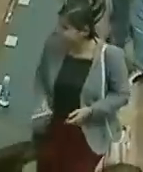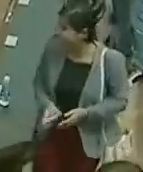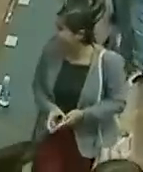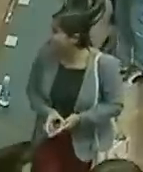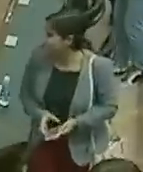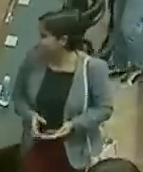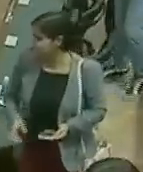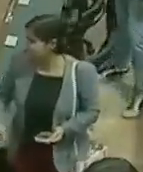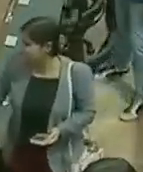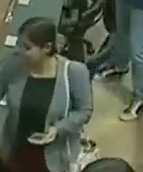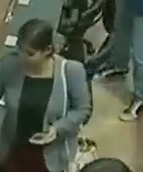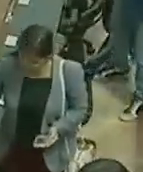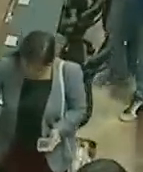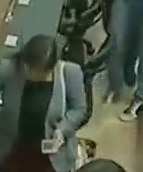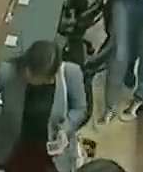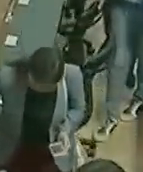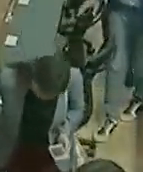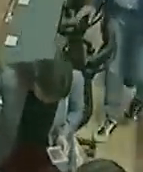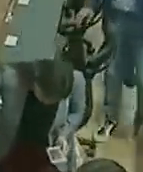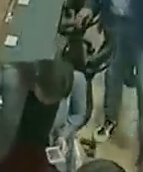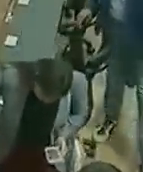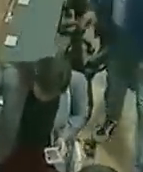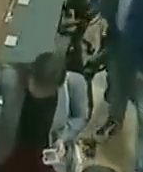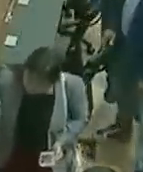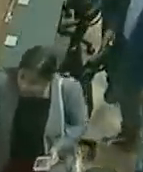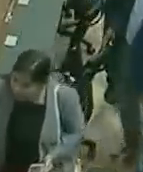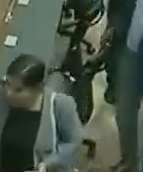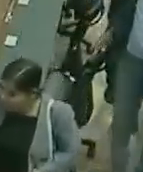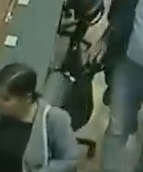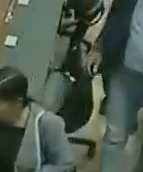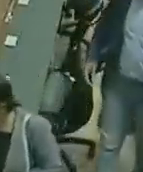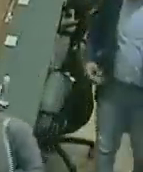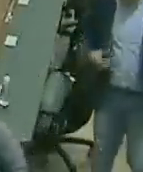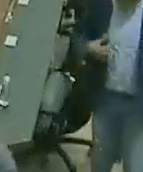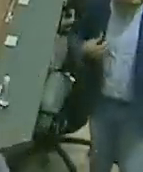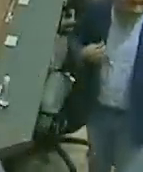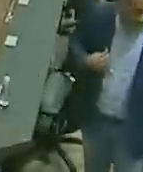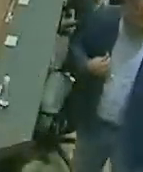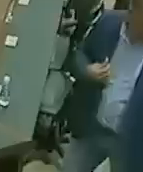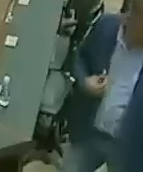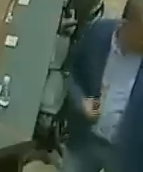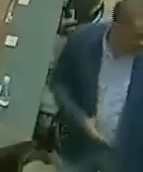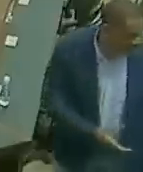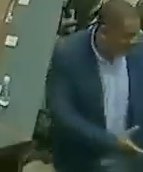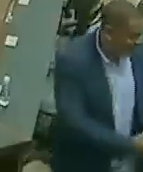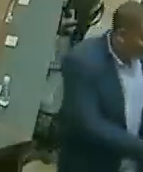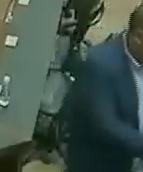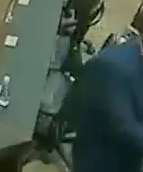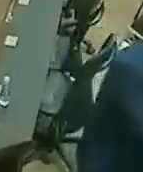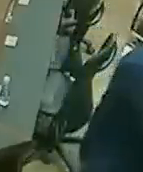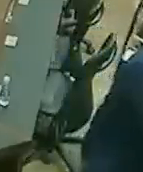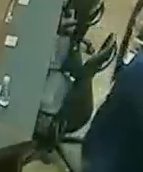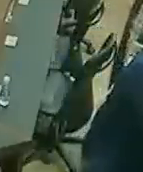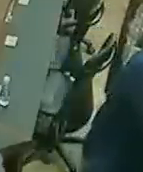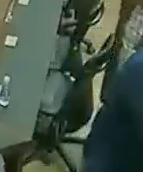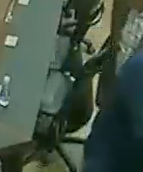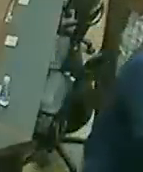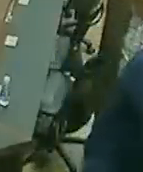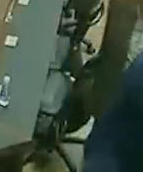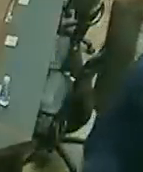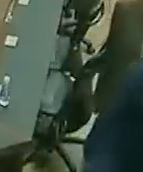reforma de la ley orgánica de los consejos comunales fue aprobado por mayoría calificada.